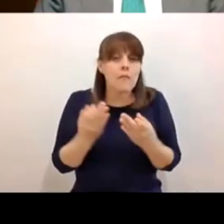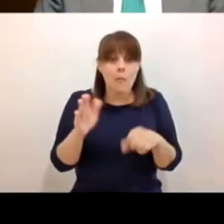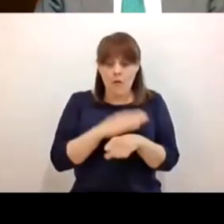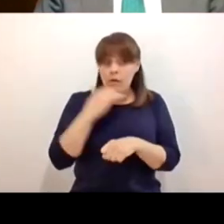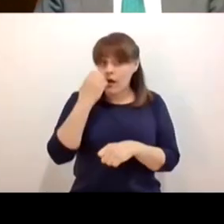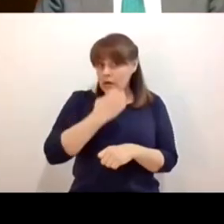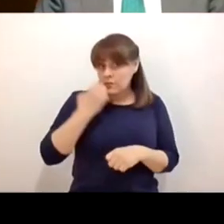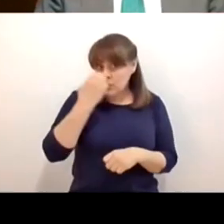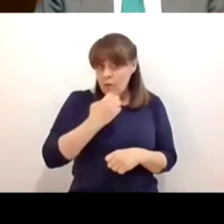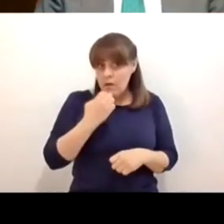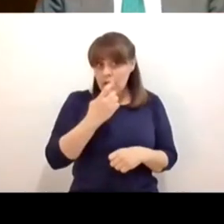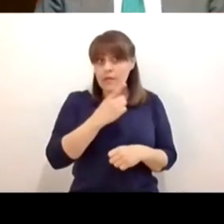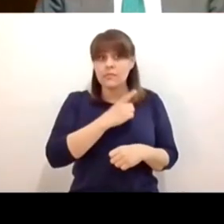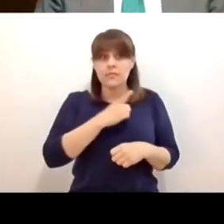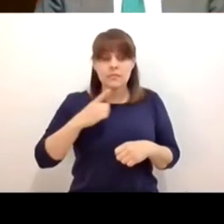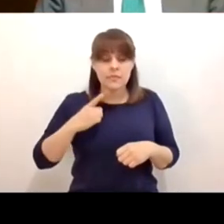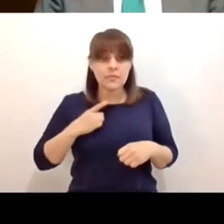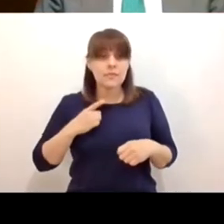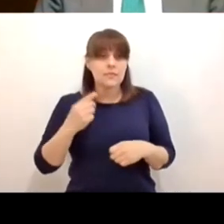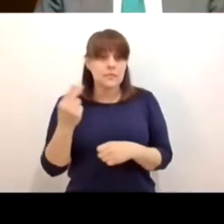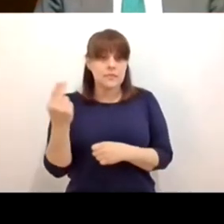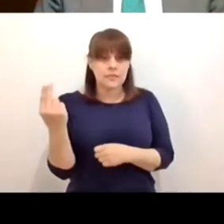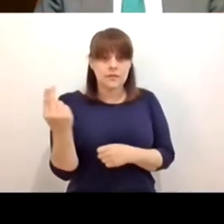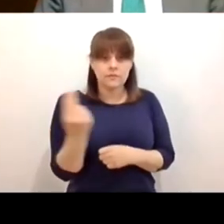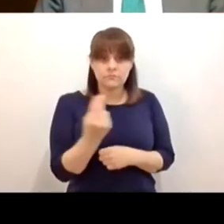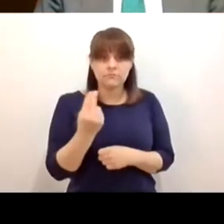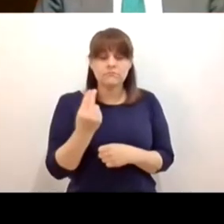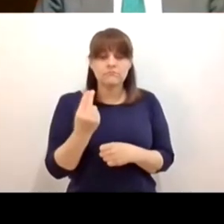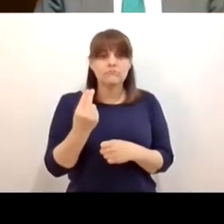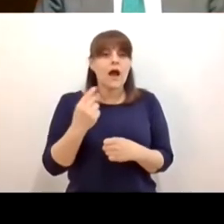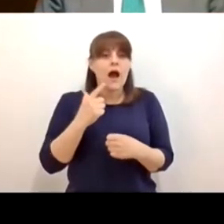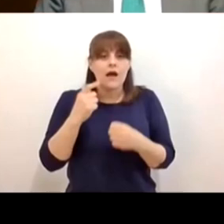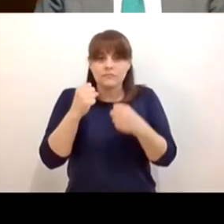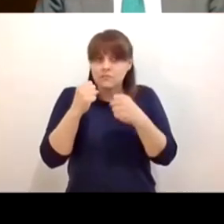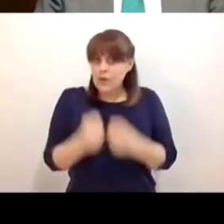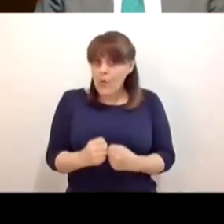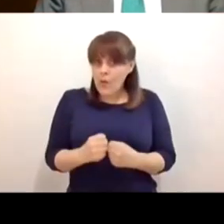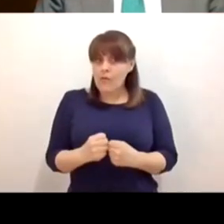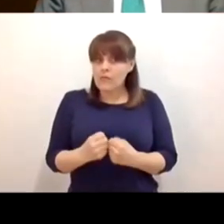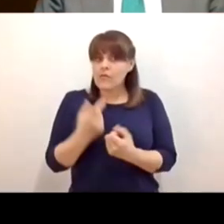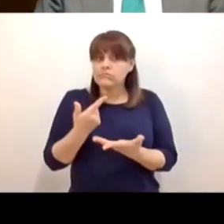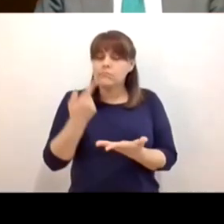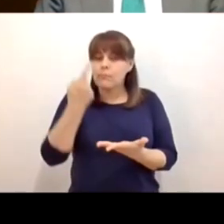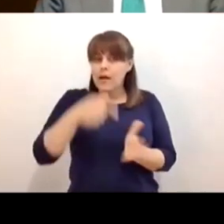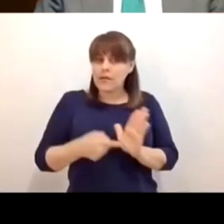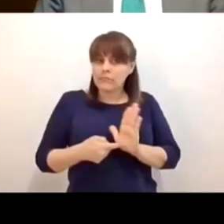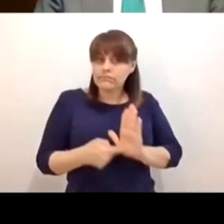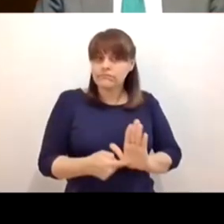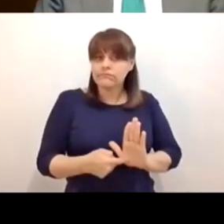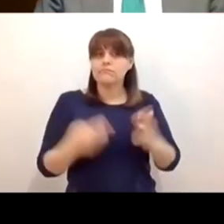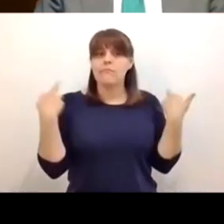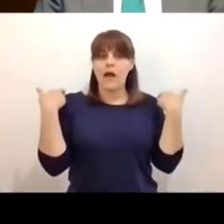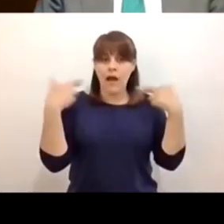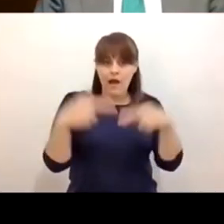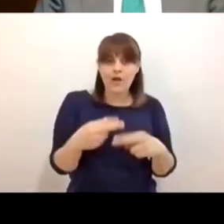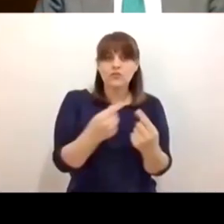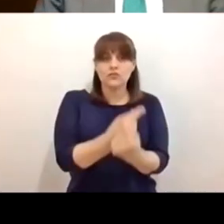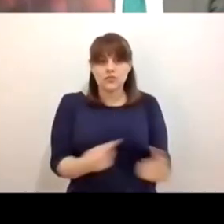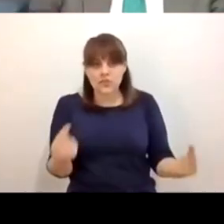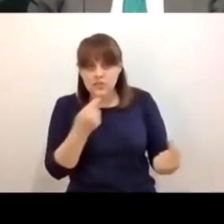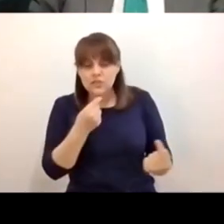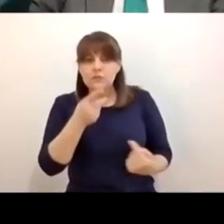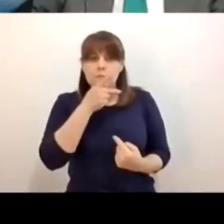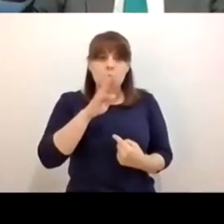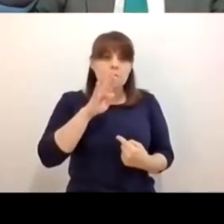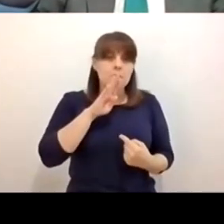tienen que además tener condiciones para poder garantizar la seguridad de los niños de los docentes y de los padres de familia no